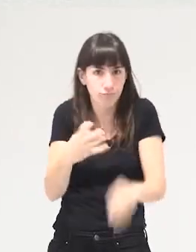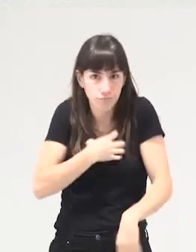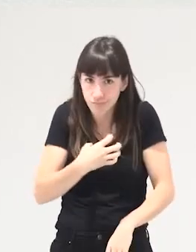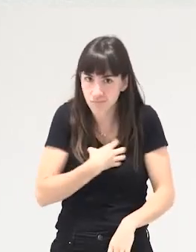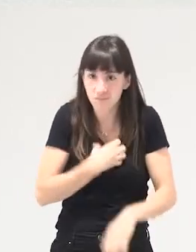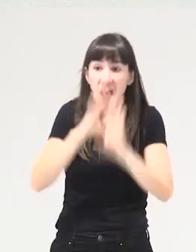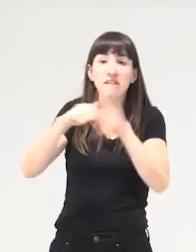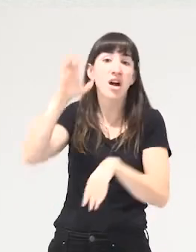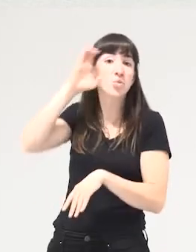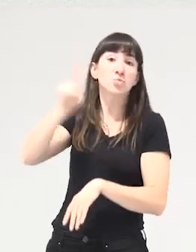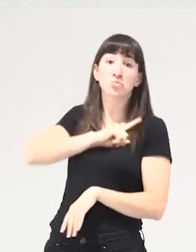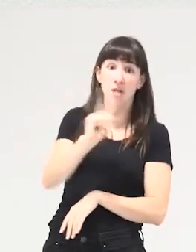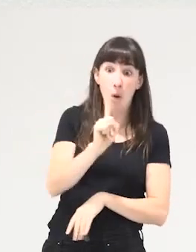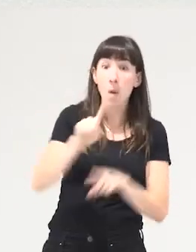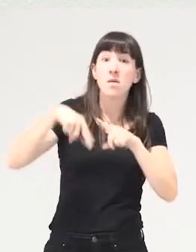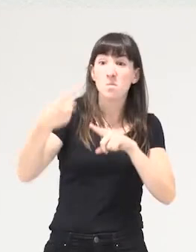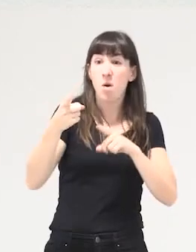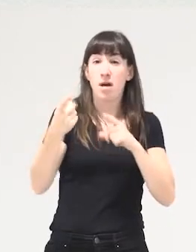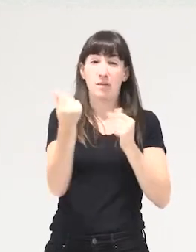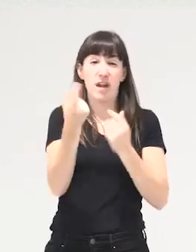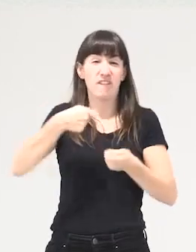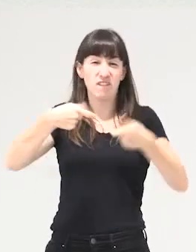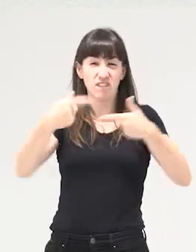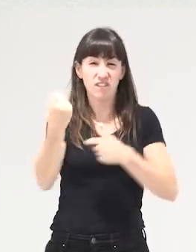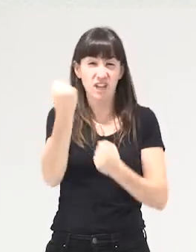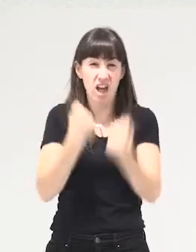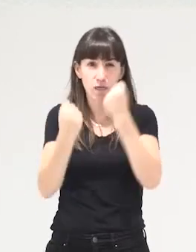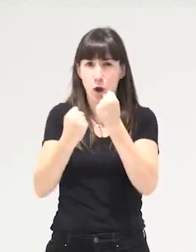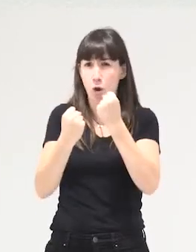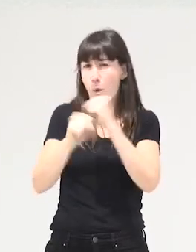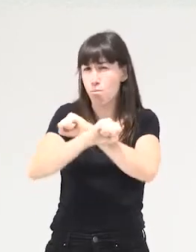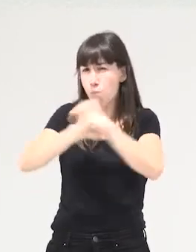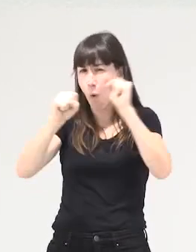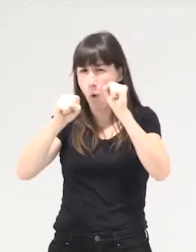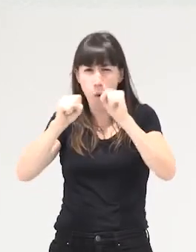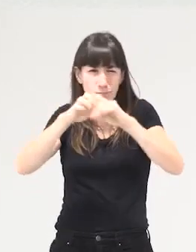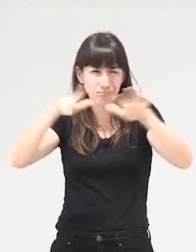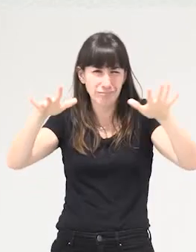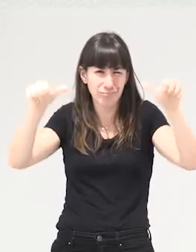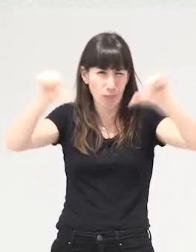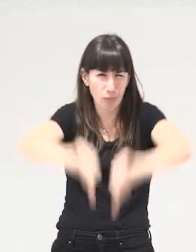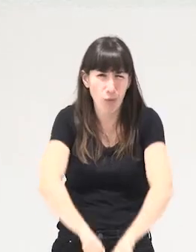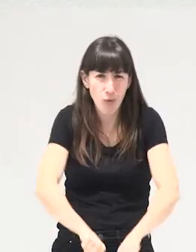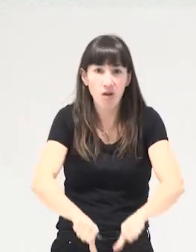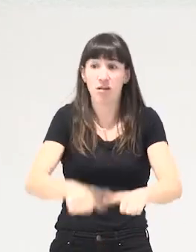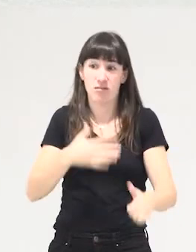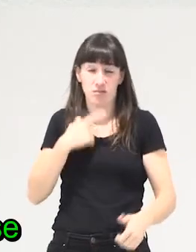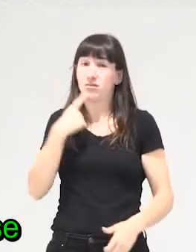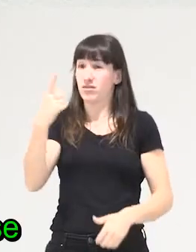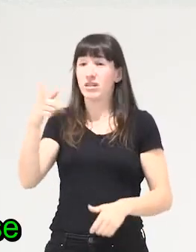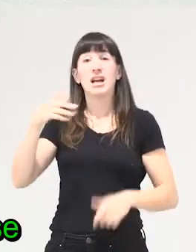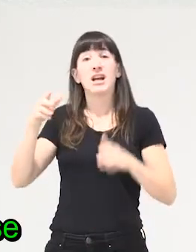el estallido financiero y de repente lo que intentábamos denunciar y decir que el estado del bienestar no lograba acallar este conflicto,